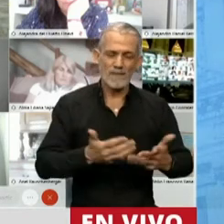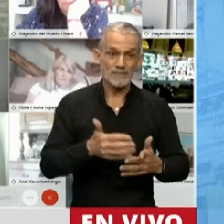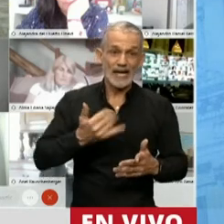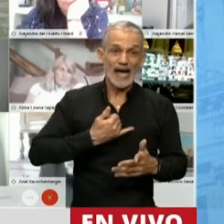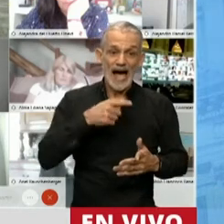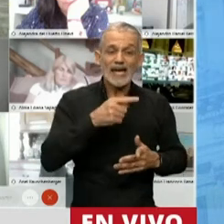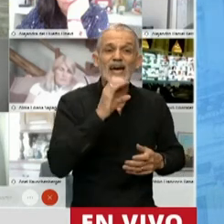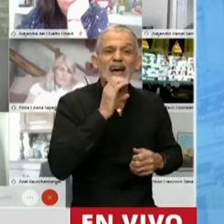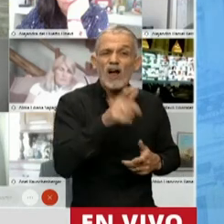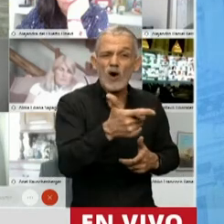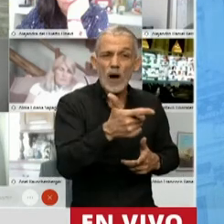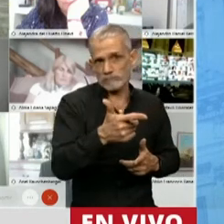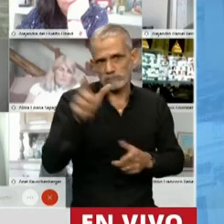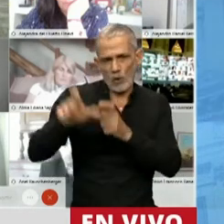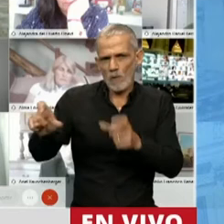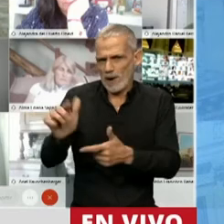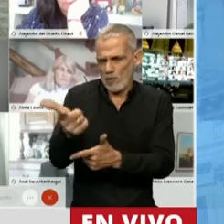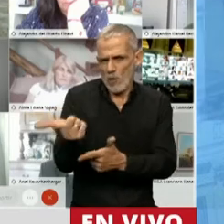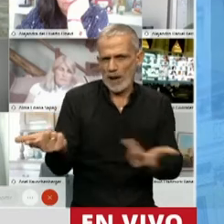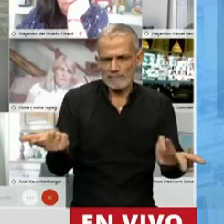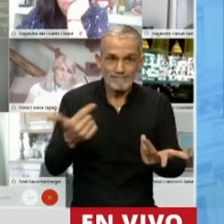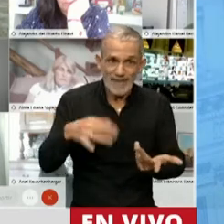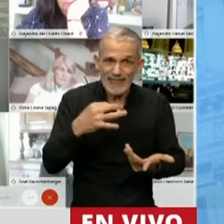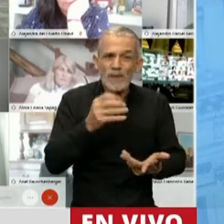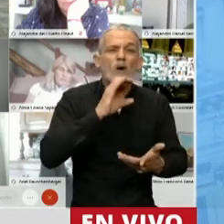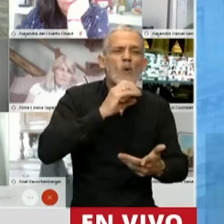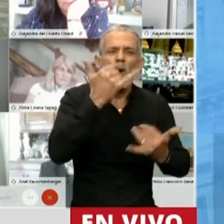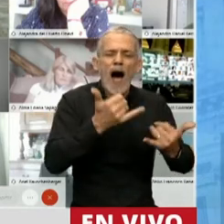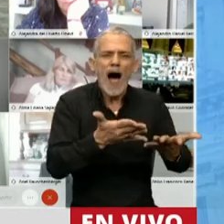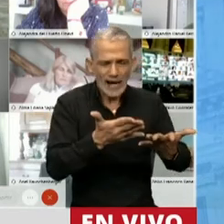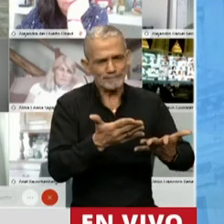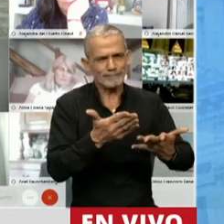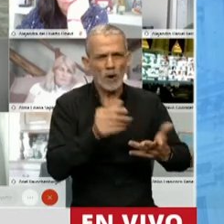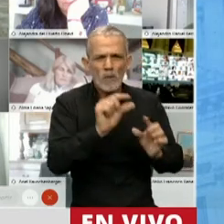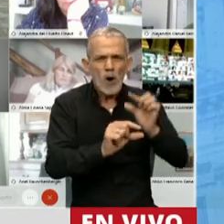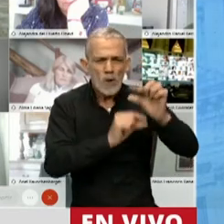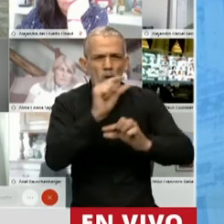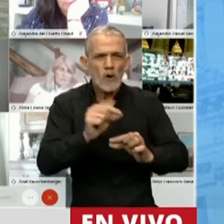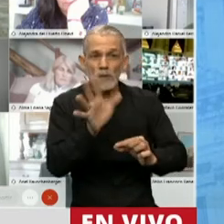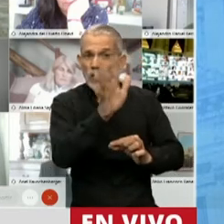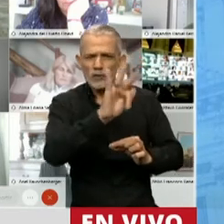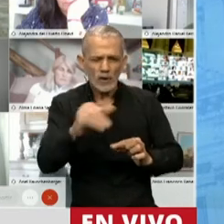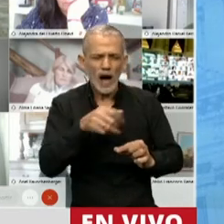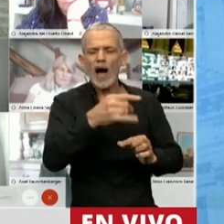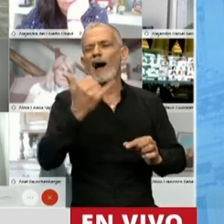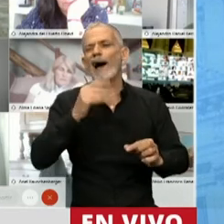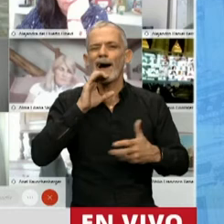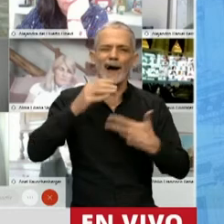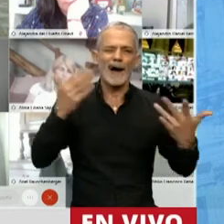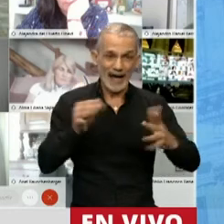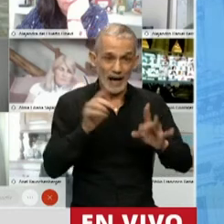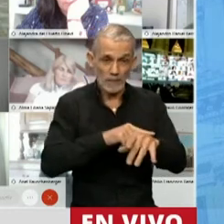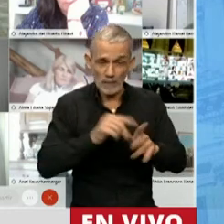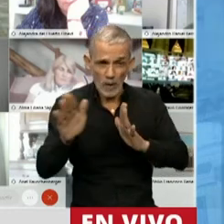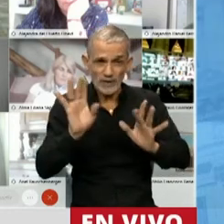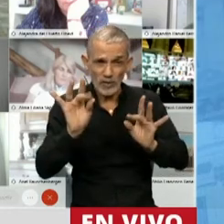Donde no hay humor, no hay humanidad. Esto tenemos que saberlo y adoptarlo un poquito todos los días para poder sobrellevar momentos tan difíciles